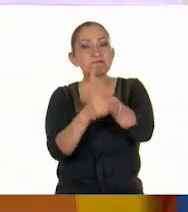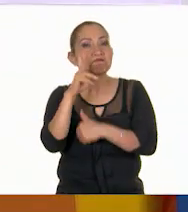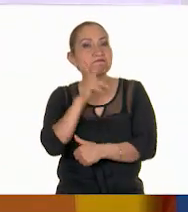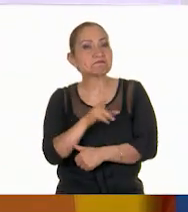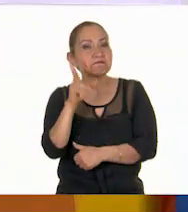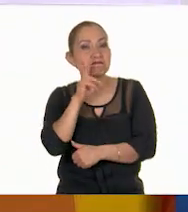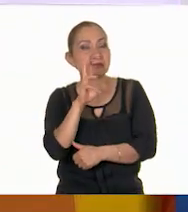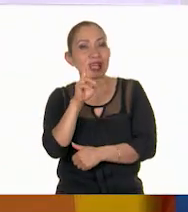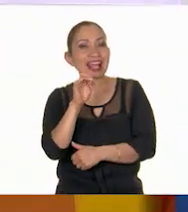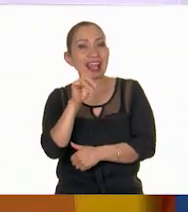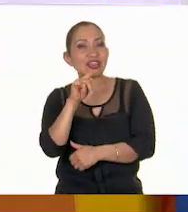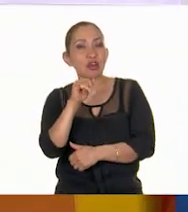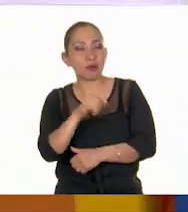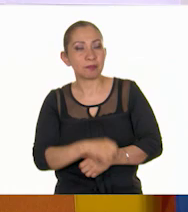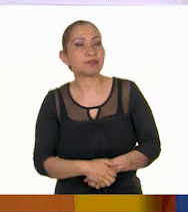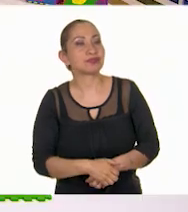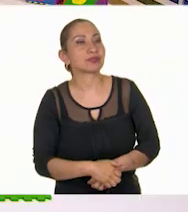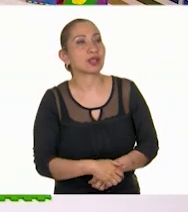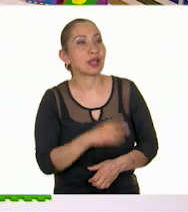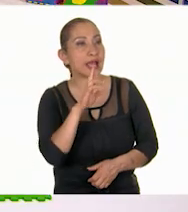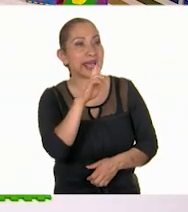reto. Mariana, ayúdanos con el reto.